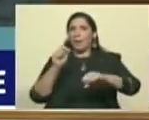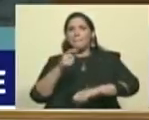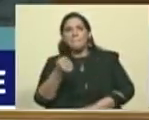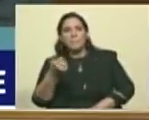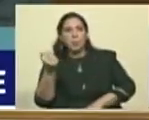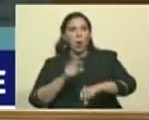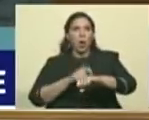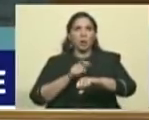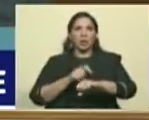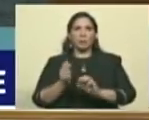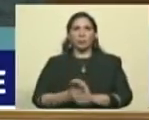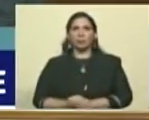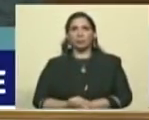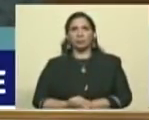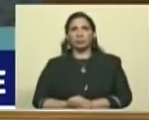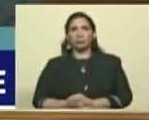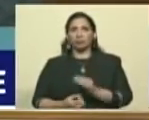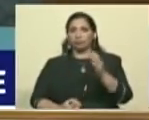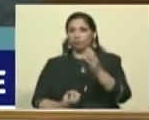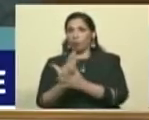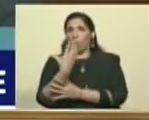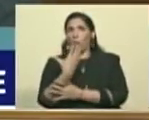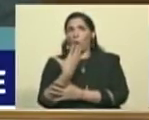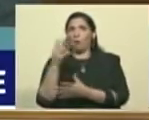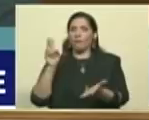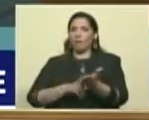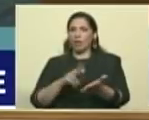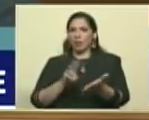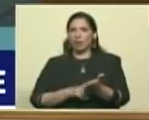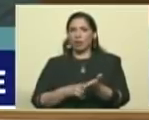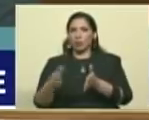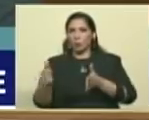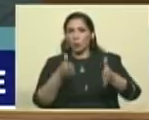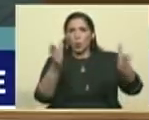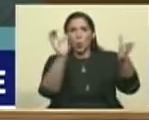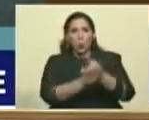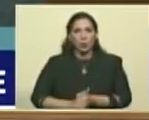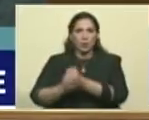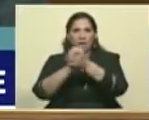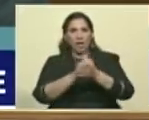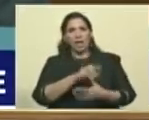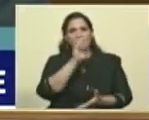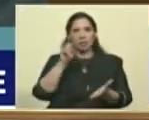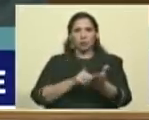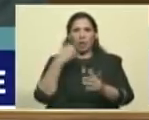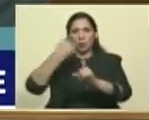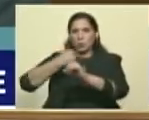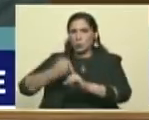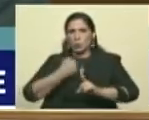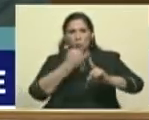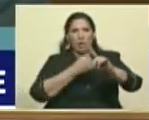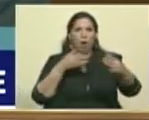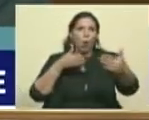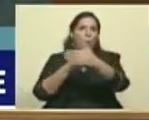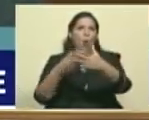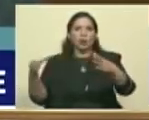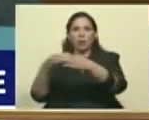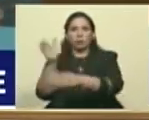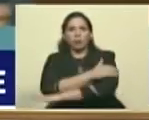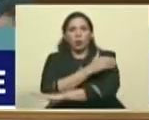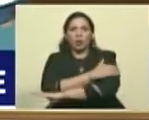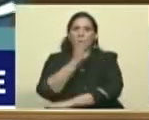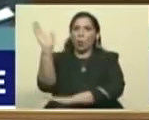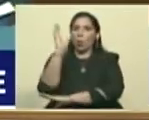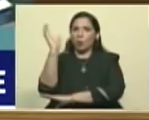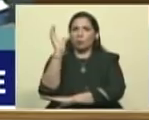surja una verdadera corriente de unidad nacional para luchar contra esa oligarquía colombiana. Es inevitable. No